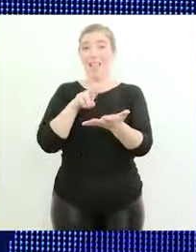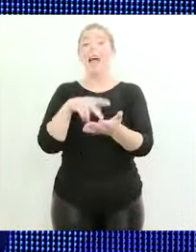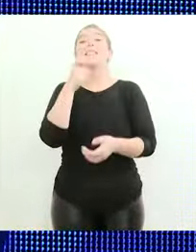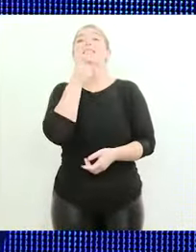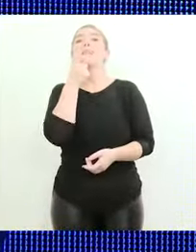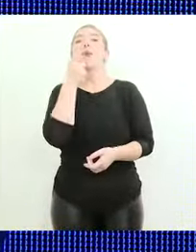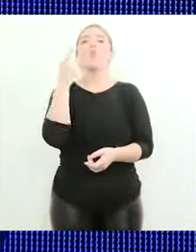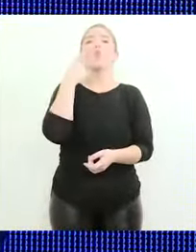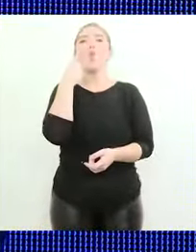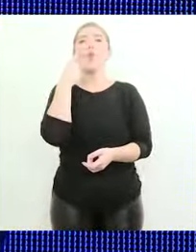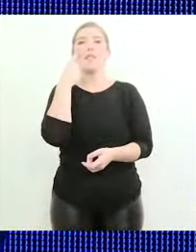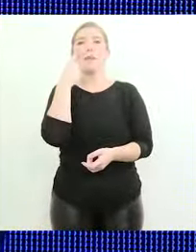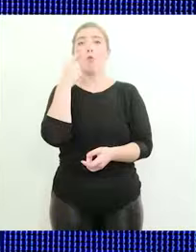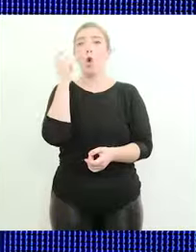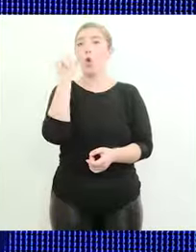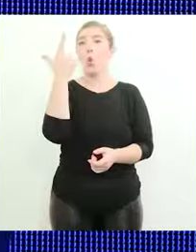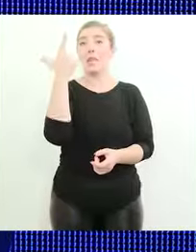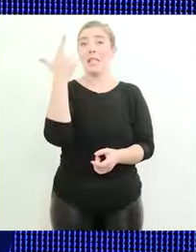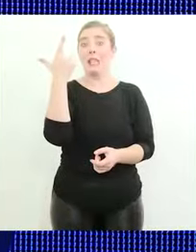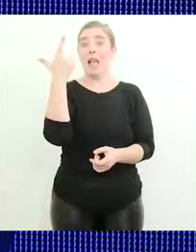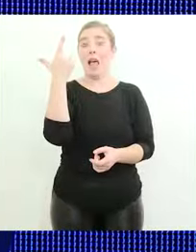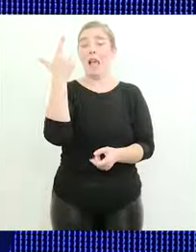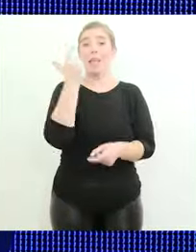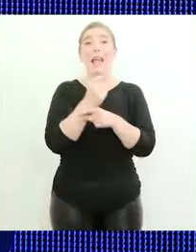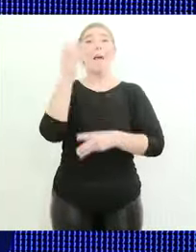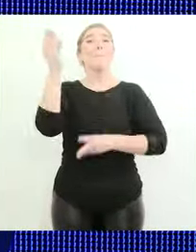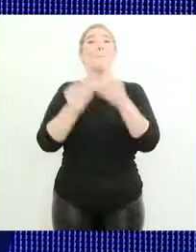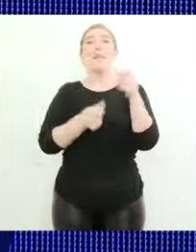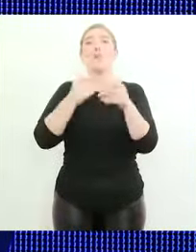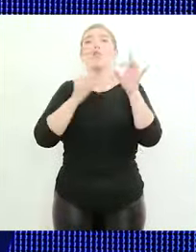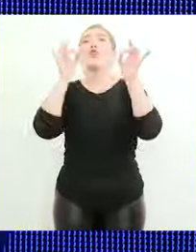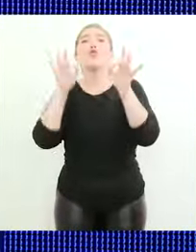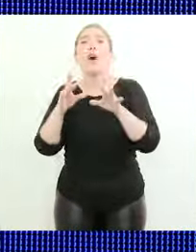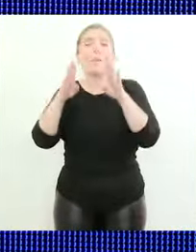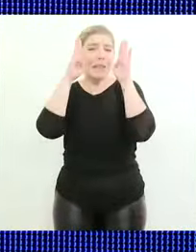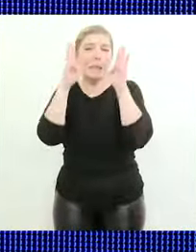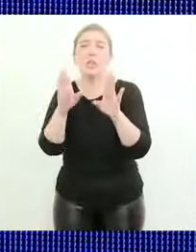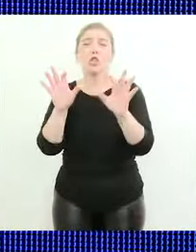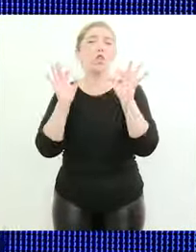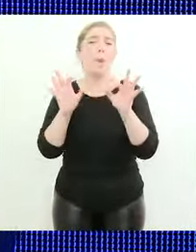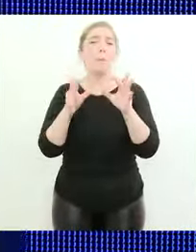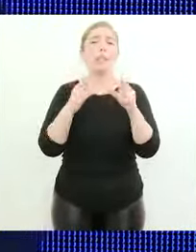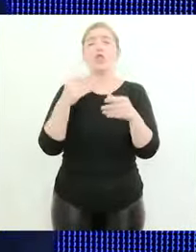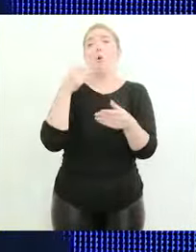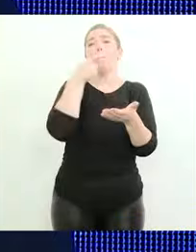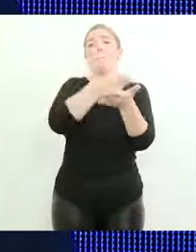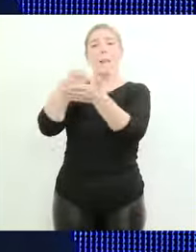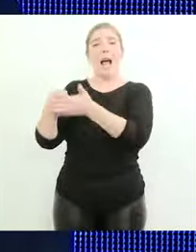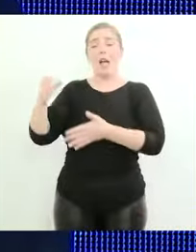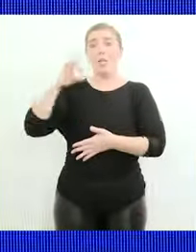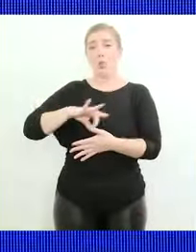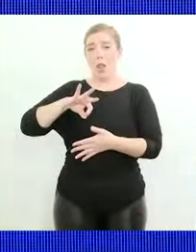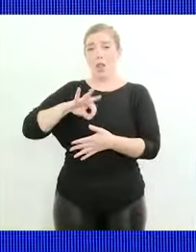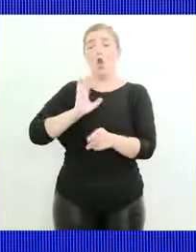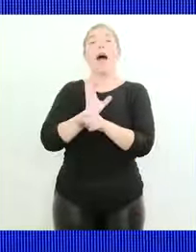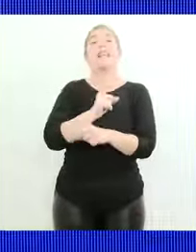el municipio que solamente aplica el presupuesto a pagar empleos habría un 60 70% de desempleo